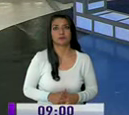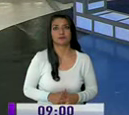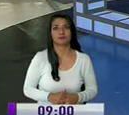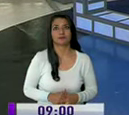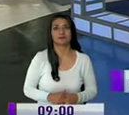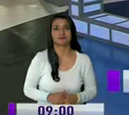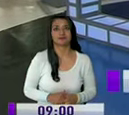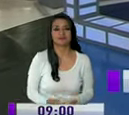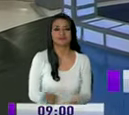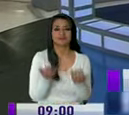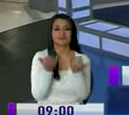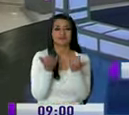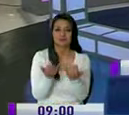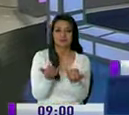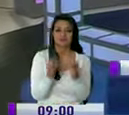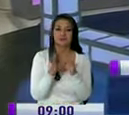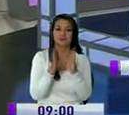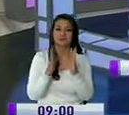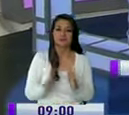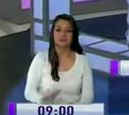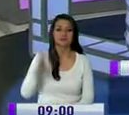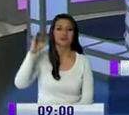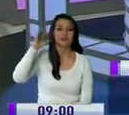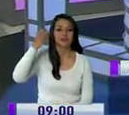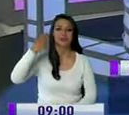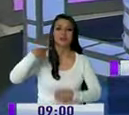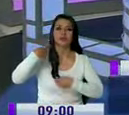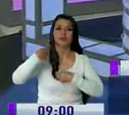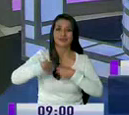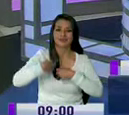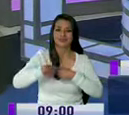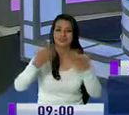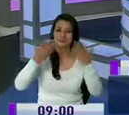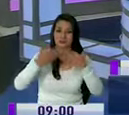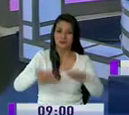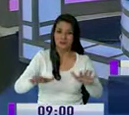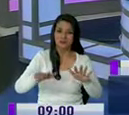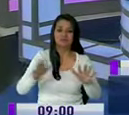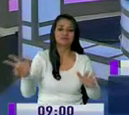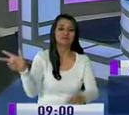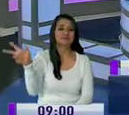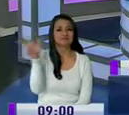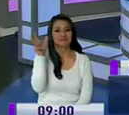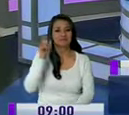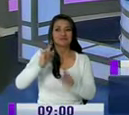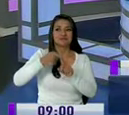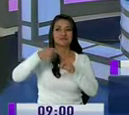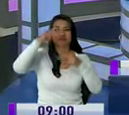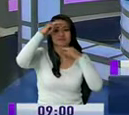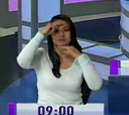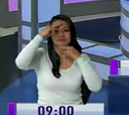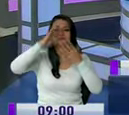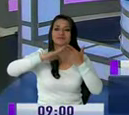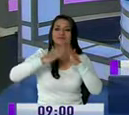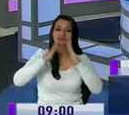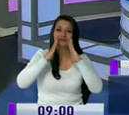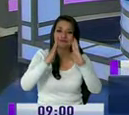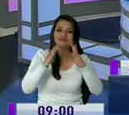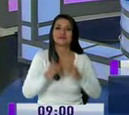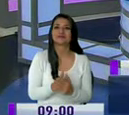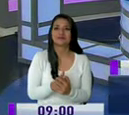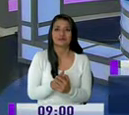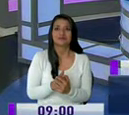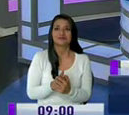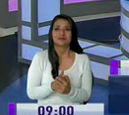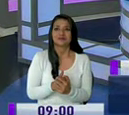a esta hora a la querida Radio Quito la voz en vivo en la capital se une al primer noticiero de la comunidad a todos ellos les